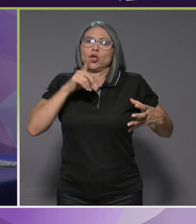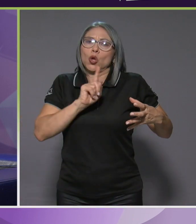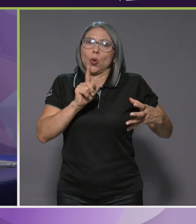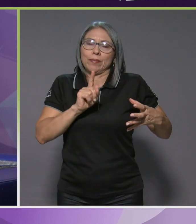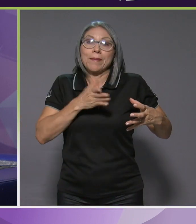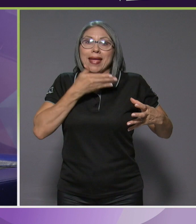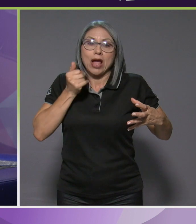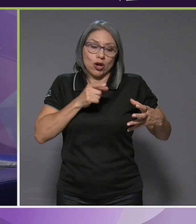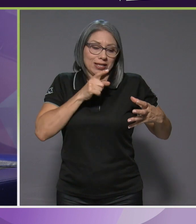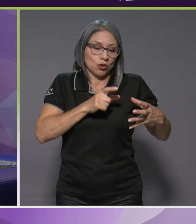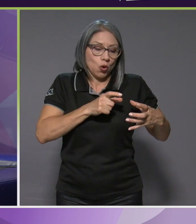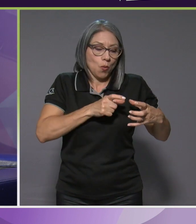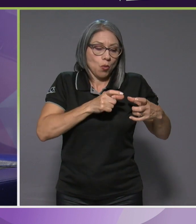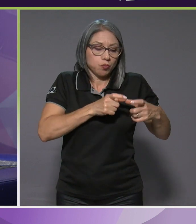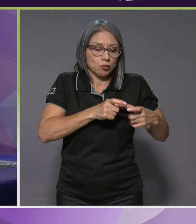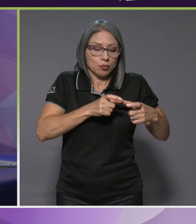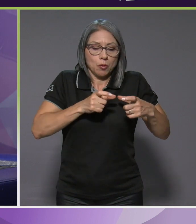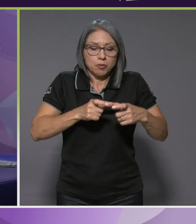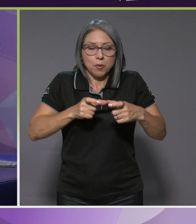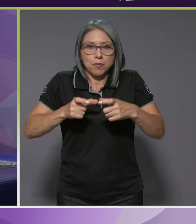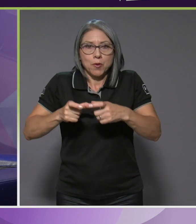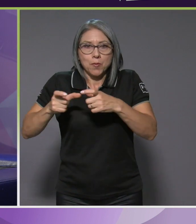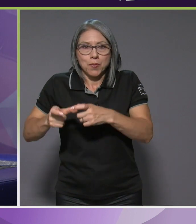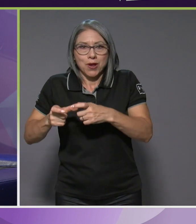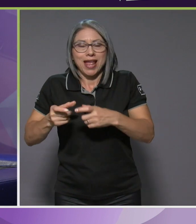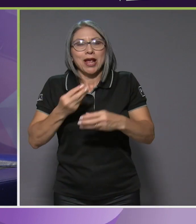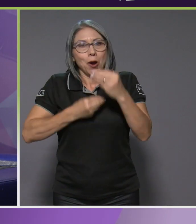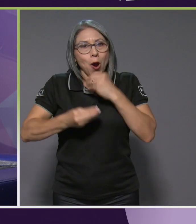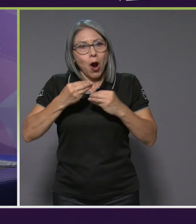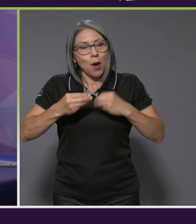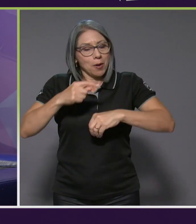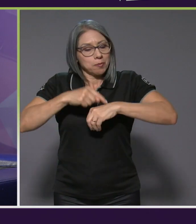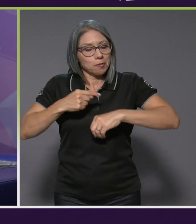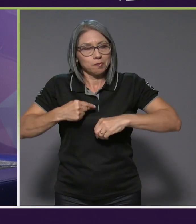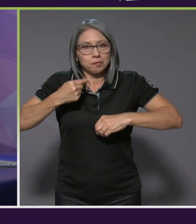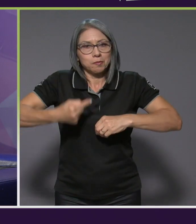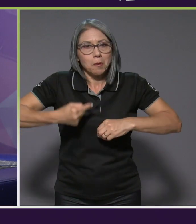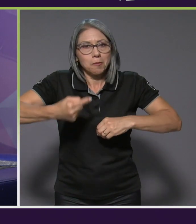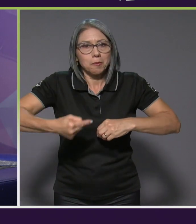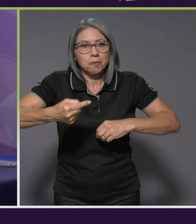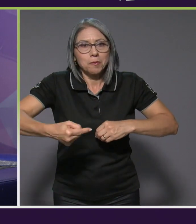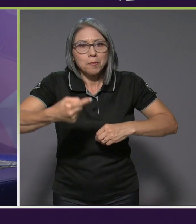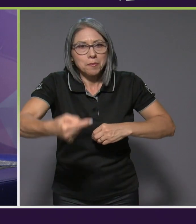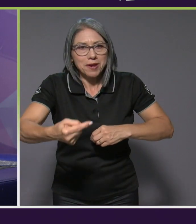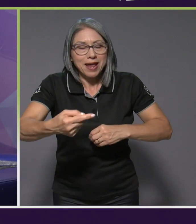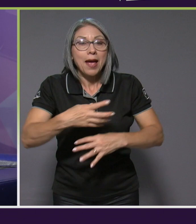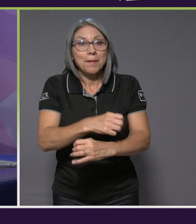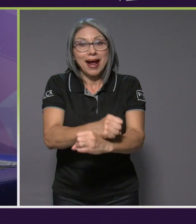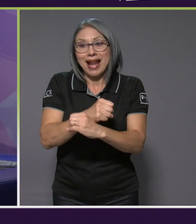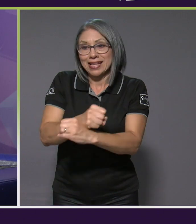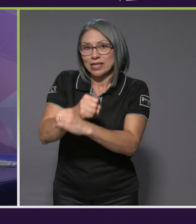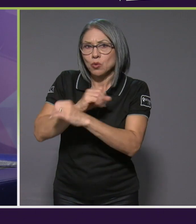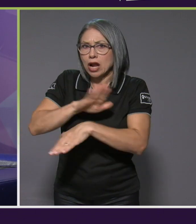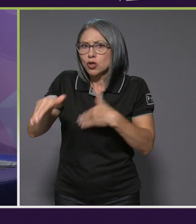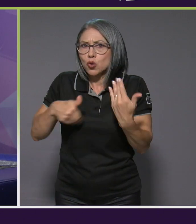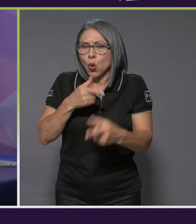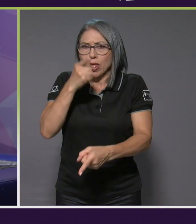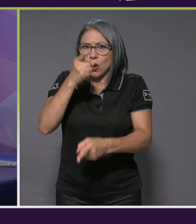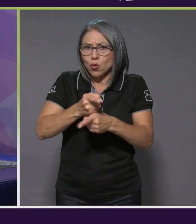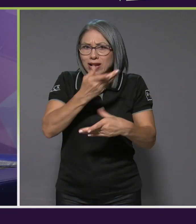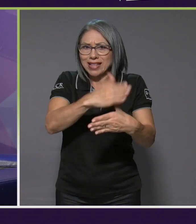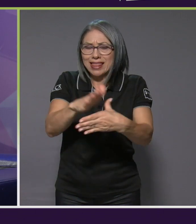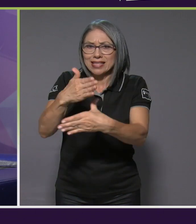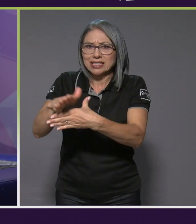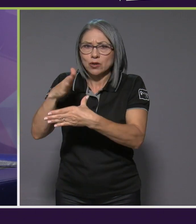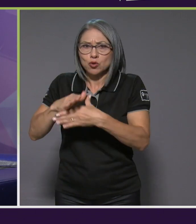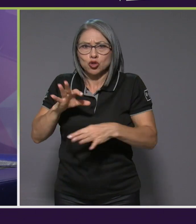pero sí que se coma más seguido, ¿verdad? Para asegurar como esta cantidad de nutrientes y esta correcta distribución de